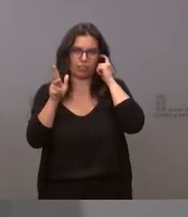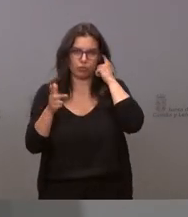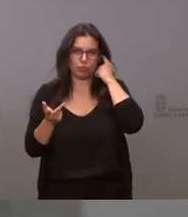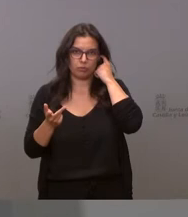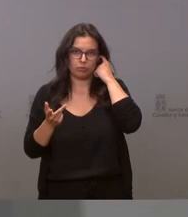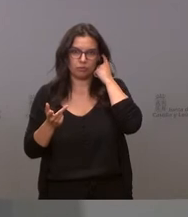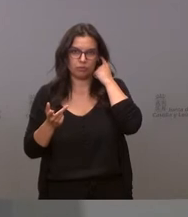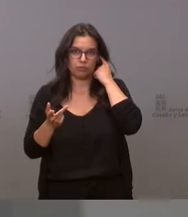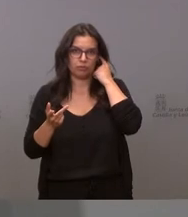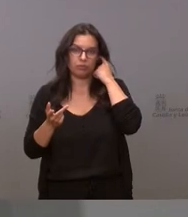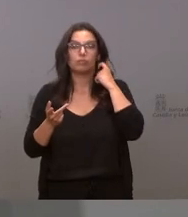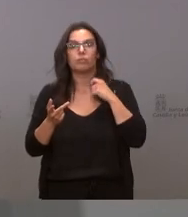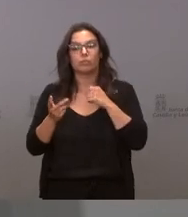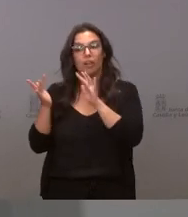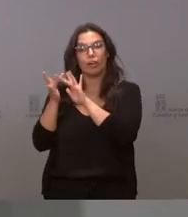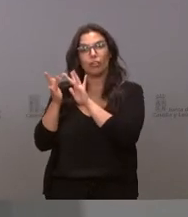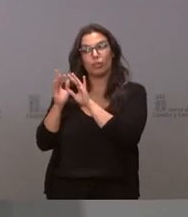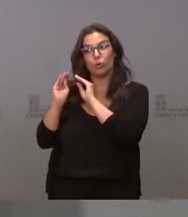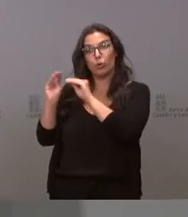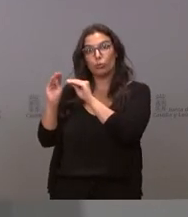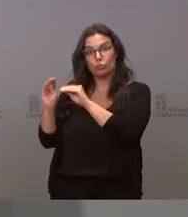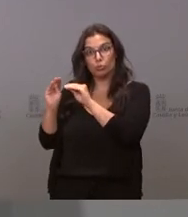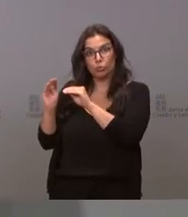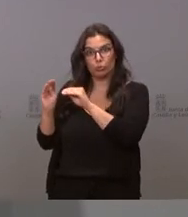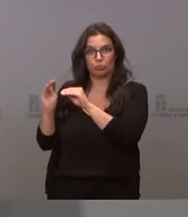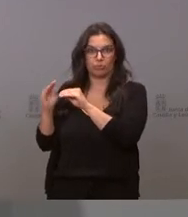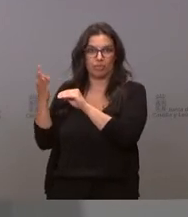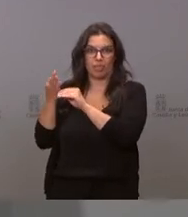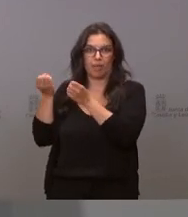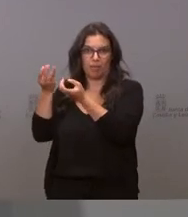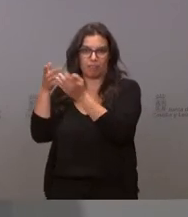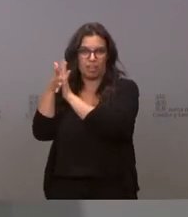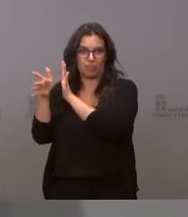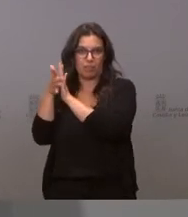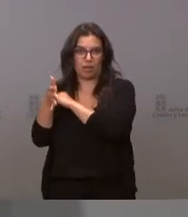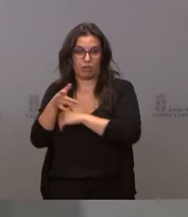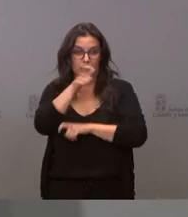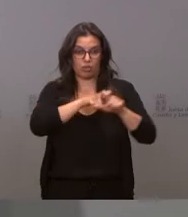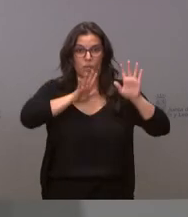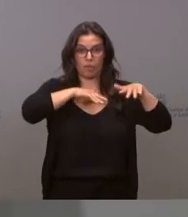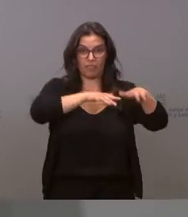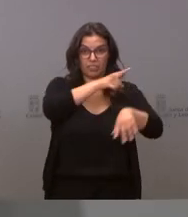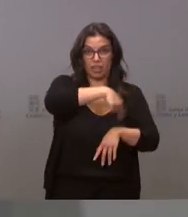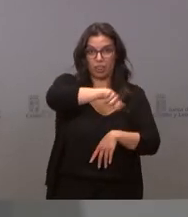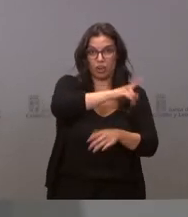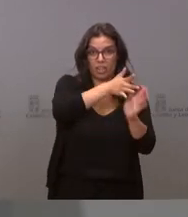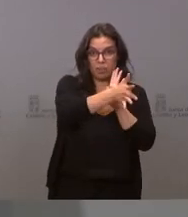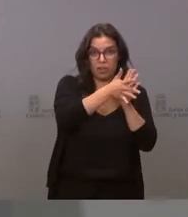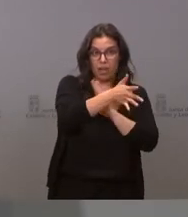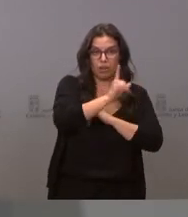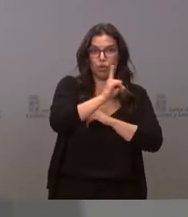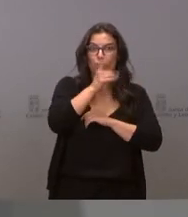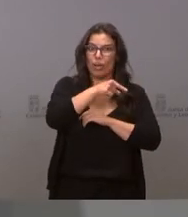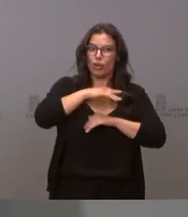su foto no son los manifestantes de la Plaza de Colón los manifestantes de la Plaza de Colón se manifiestan a favor del